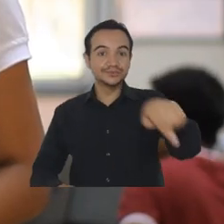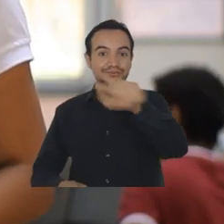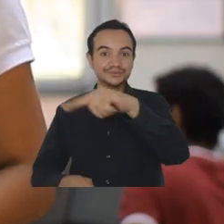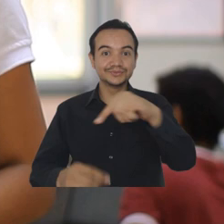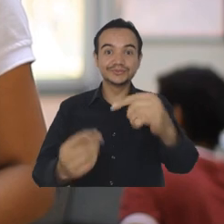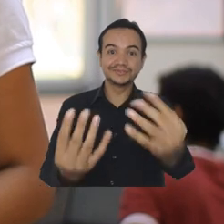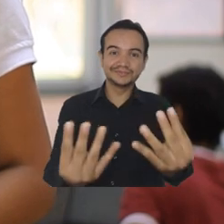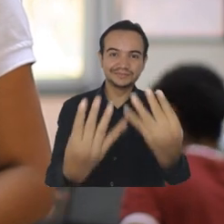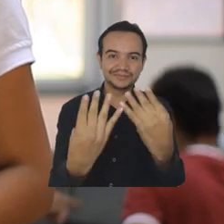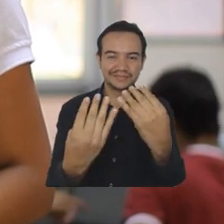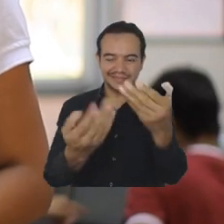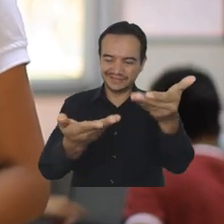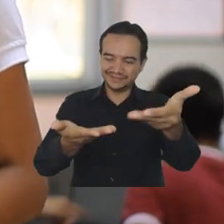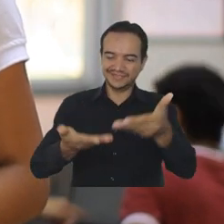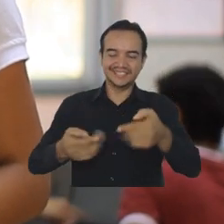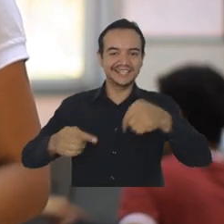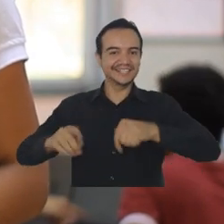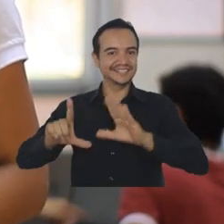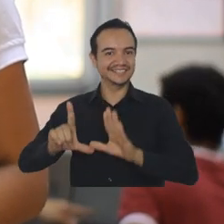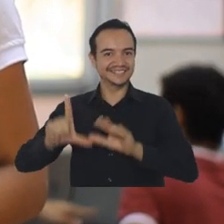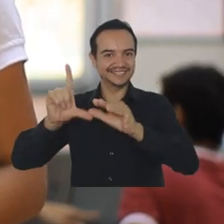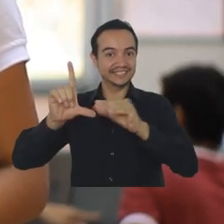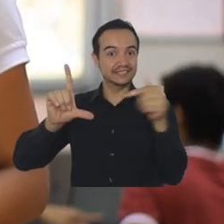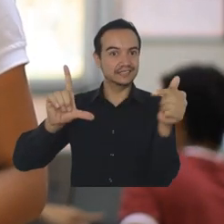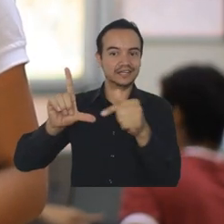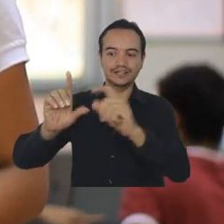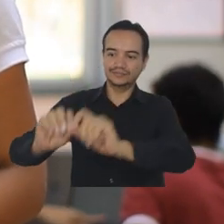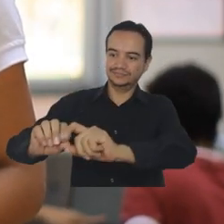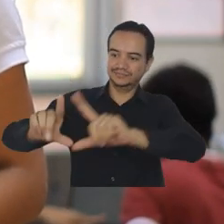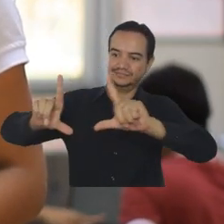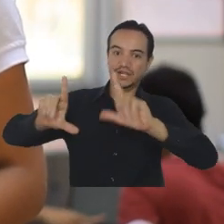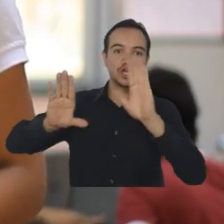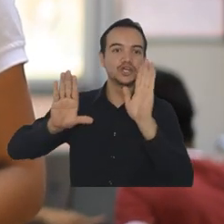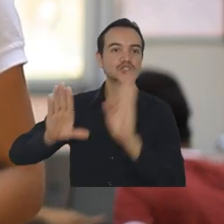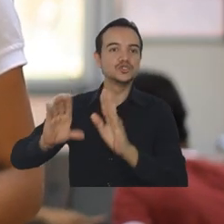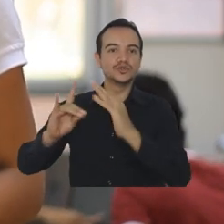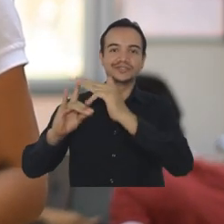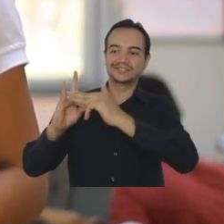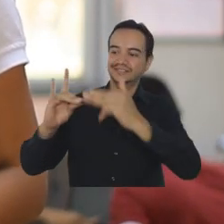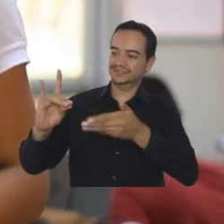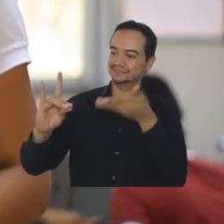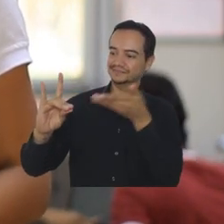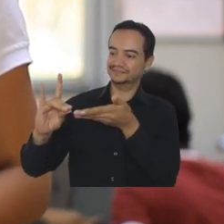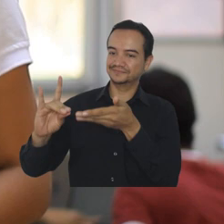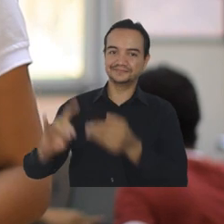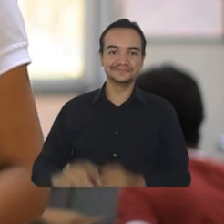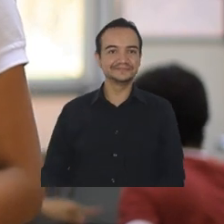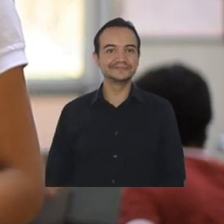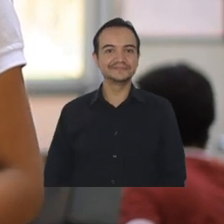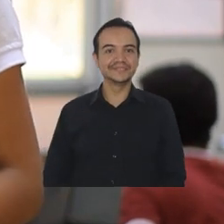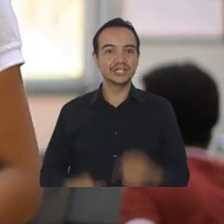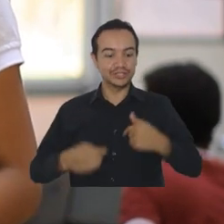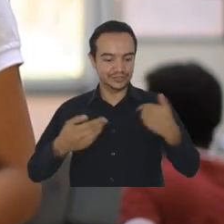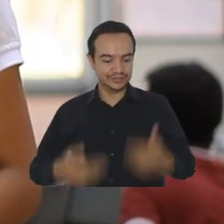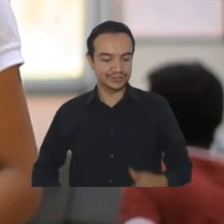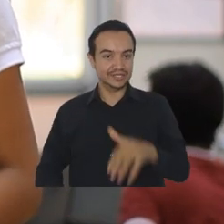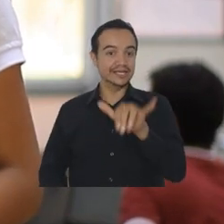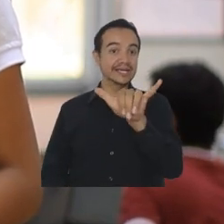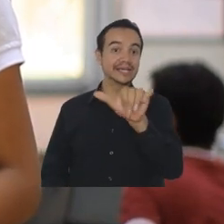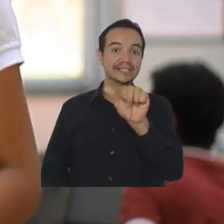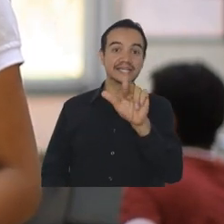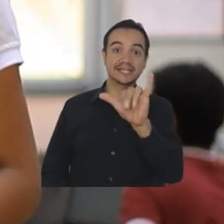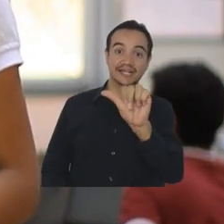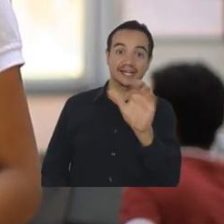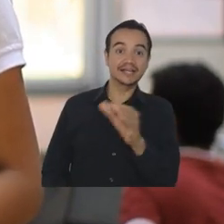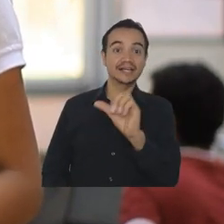Televidente, sean todos bienvenidos al Campus TV, programa institucional de la Universidad del Magdalena. Yo soy Yaira